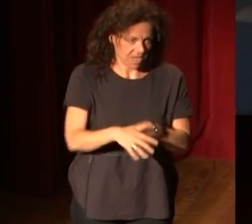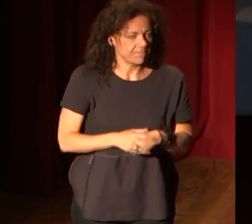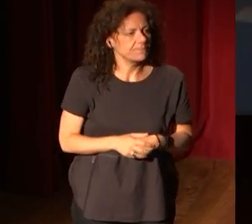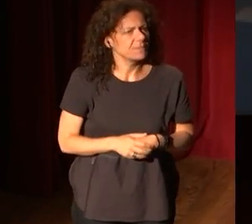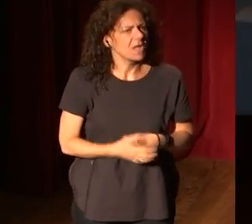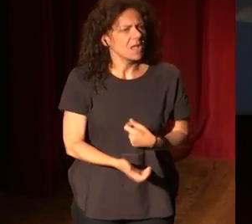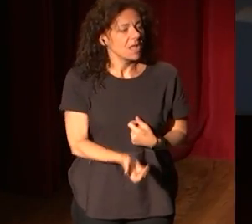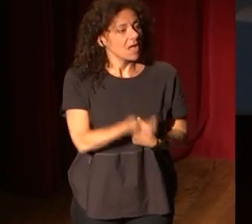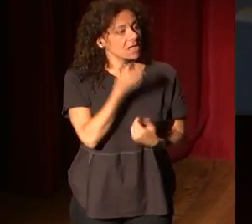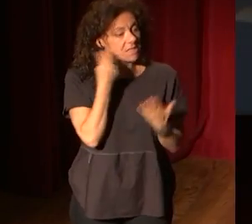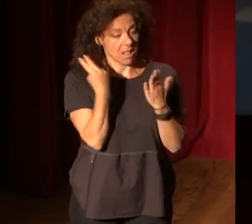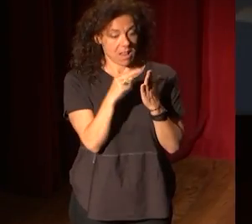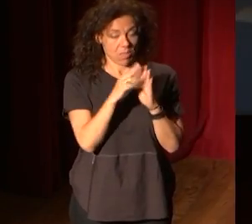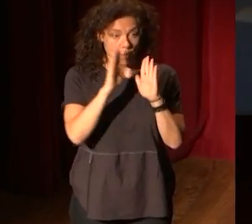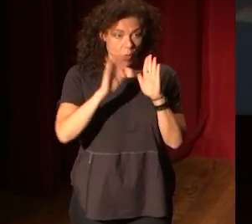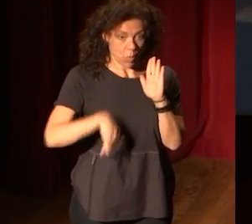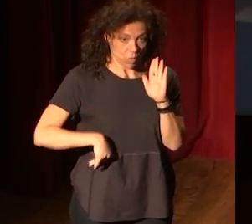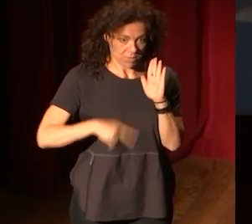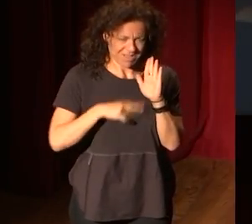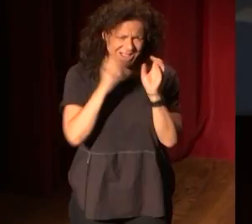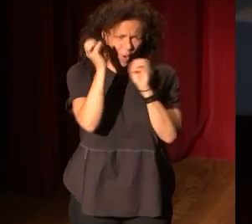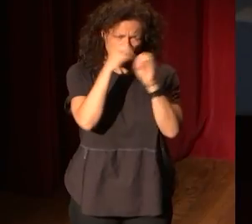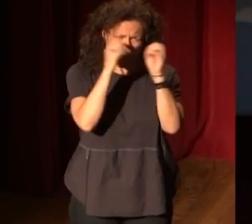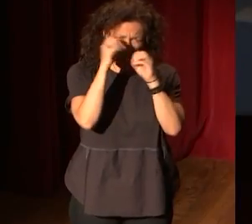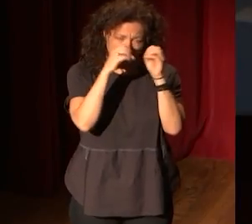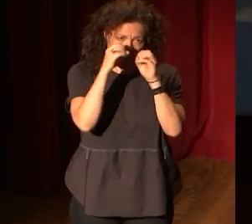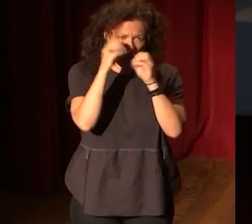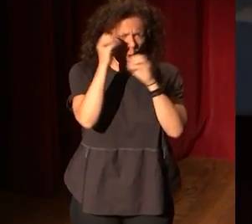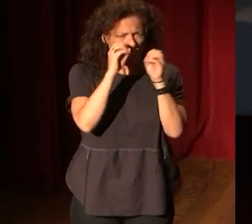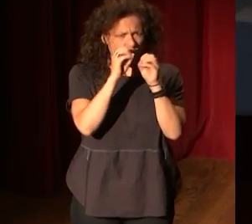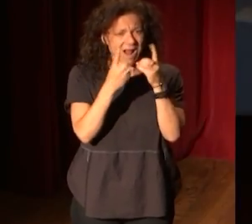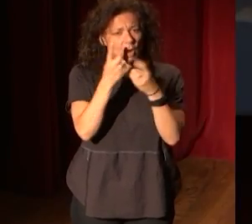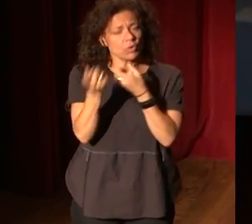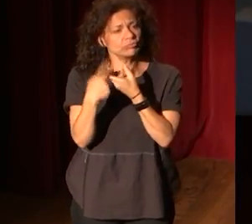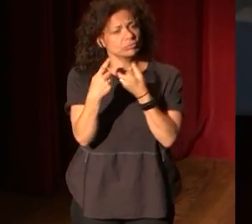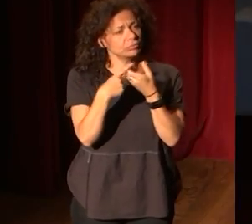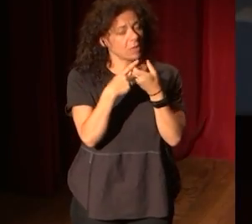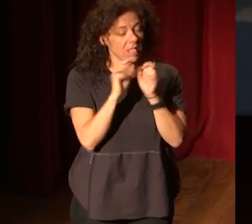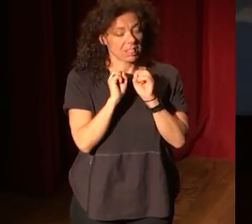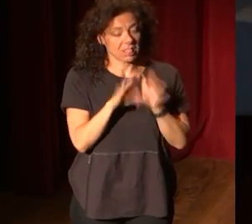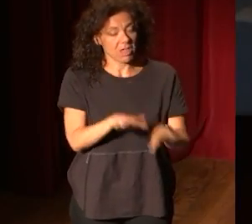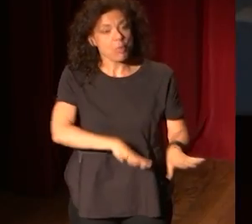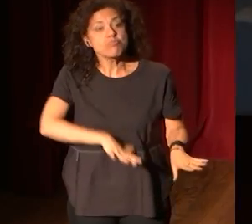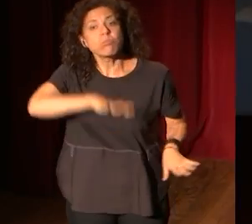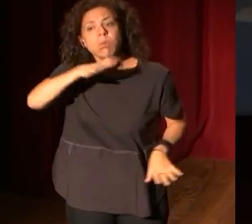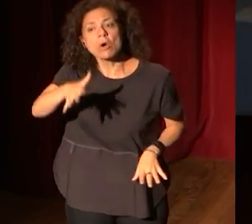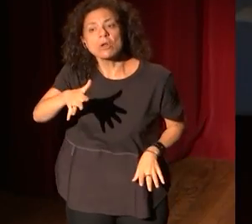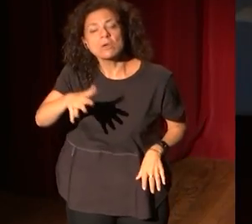si se leído la última de google hay unos miembros de google que han dimitido porque